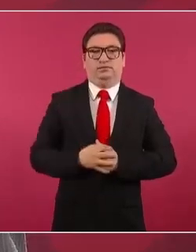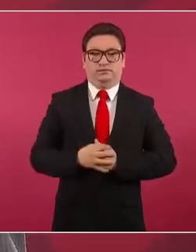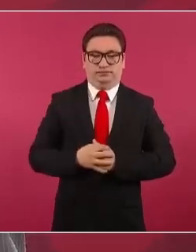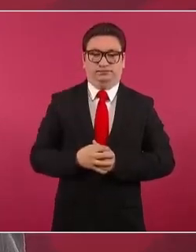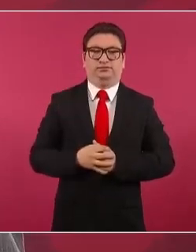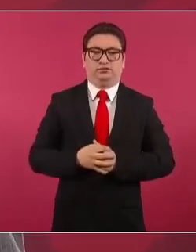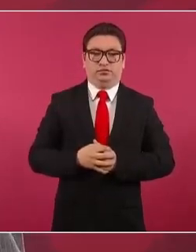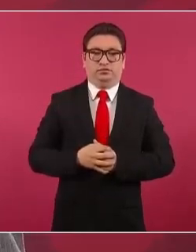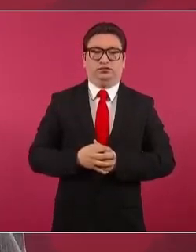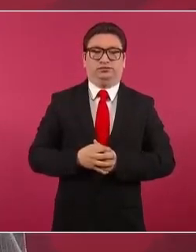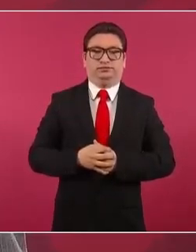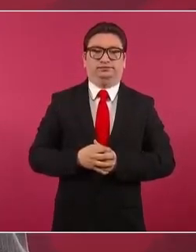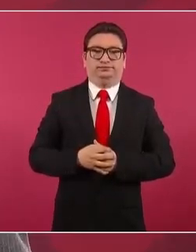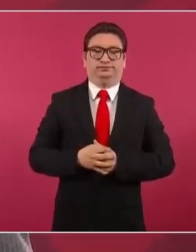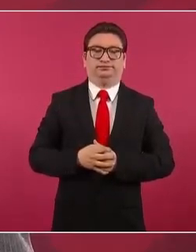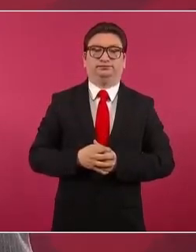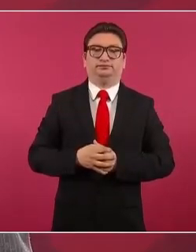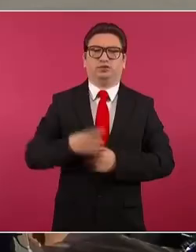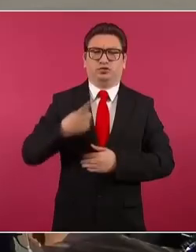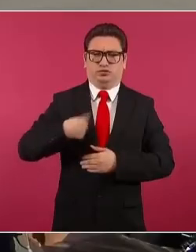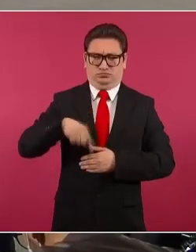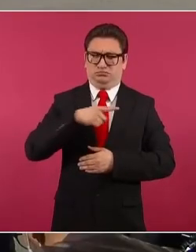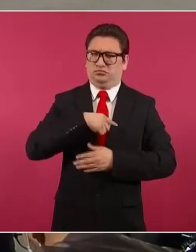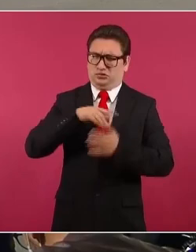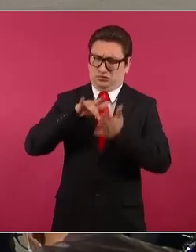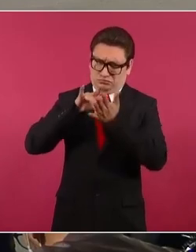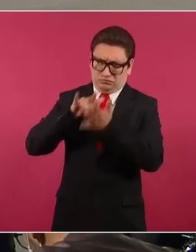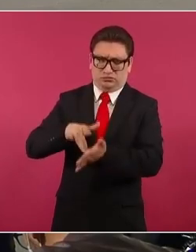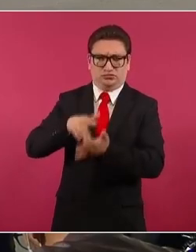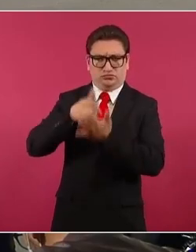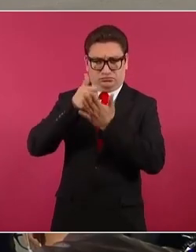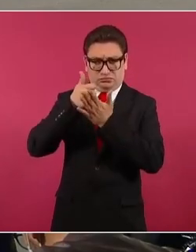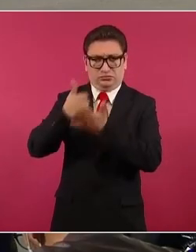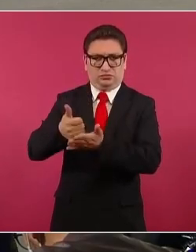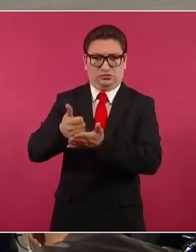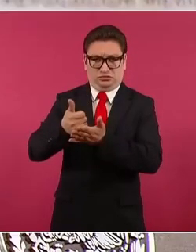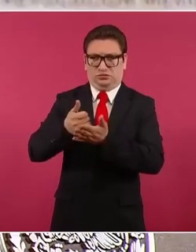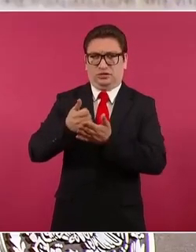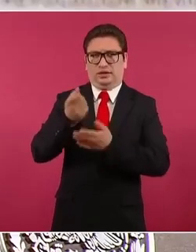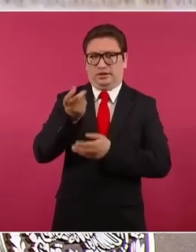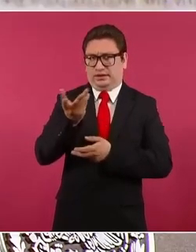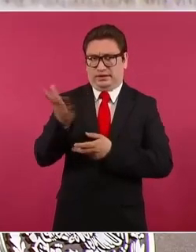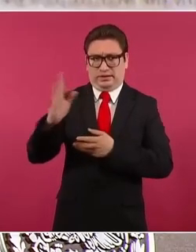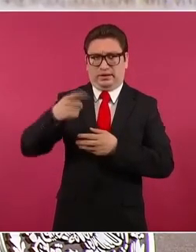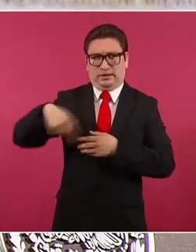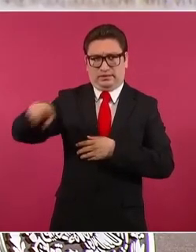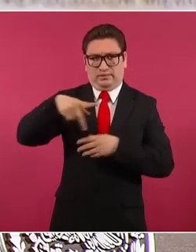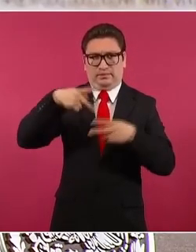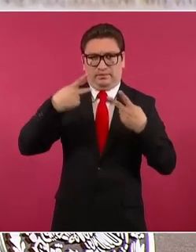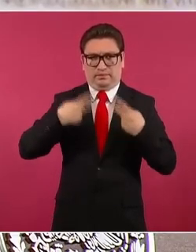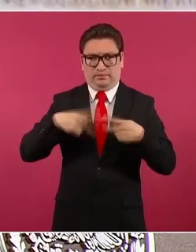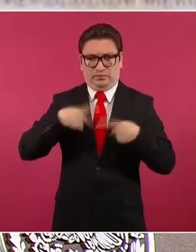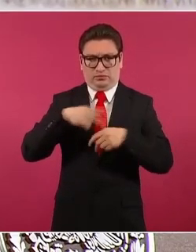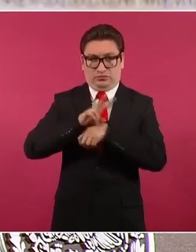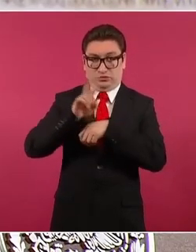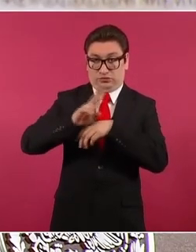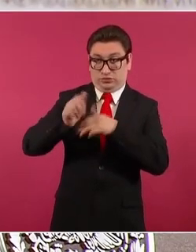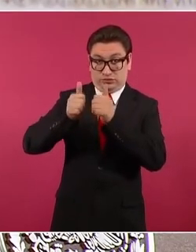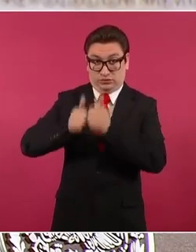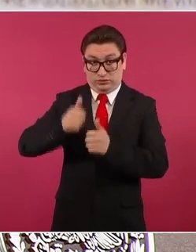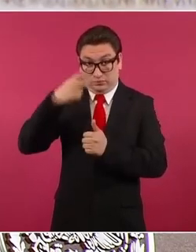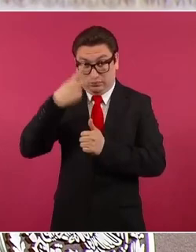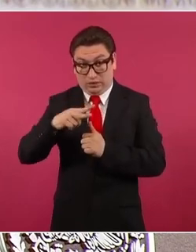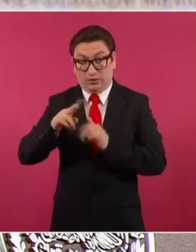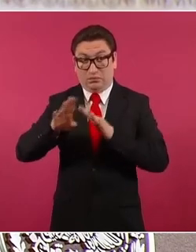vamos a apoyar a los que están en nuestro territorio, como siempre lo